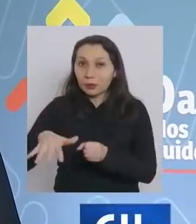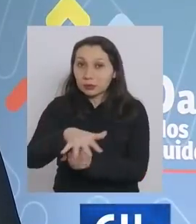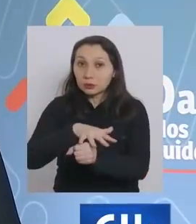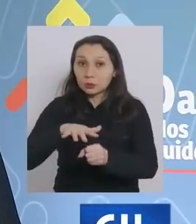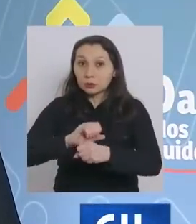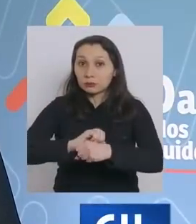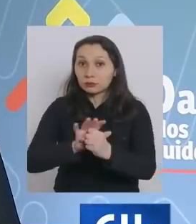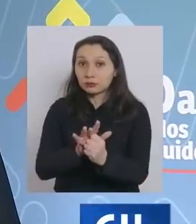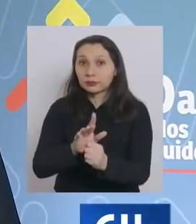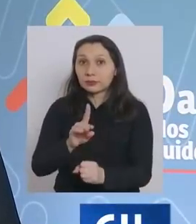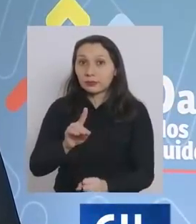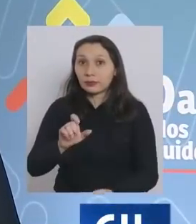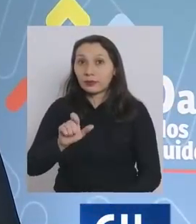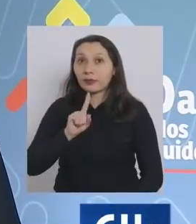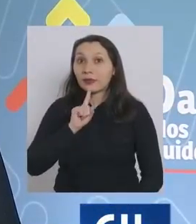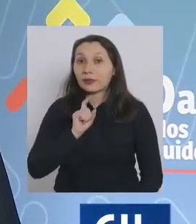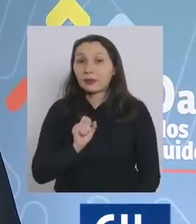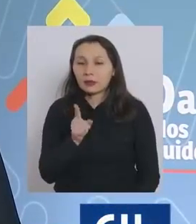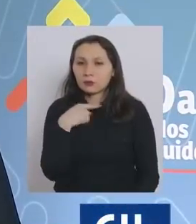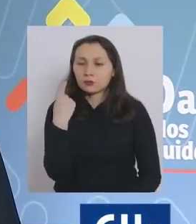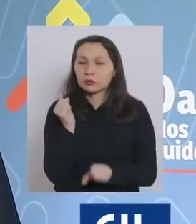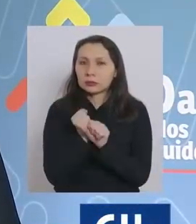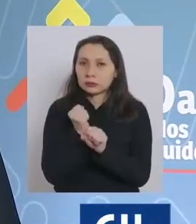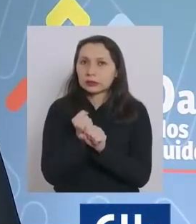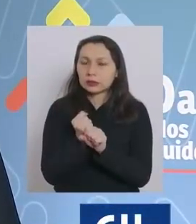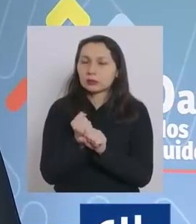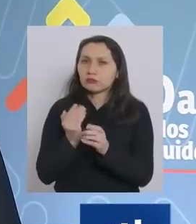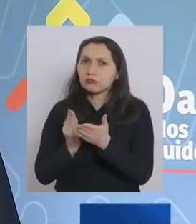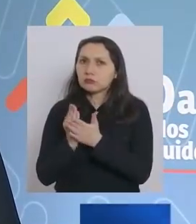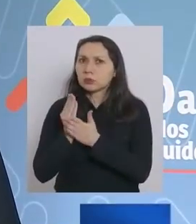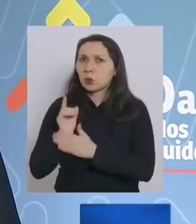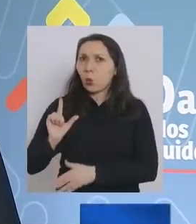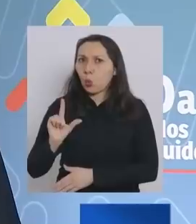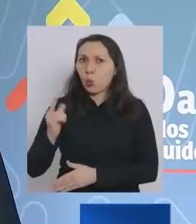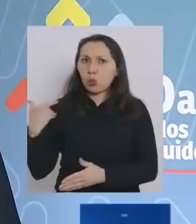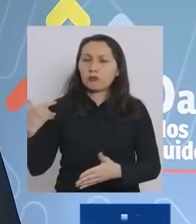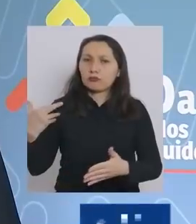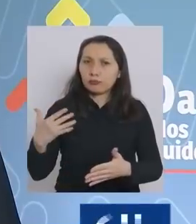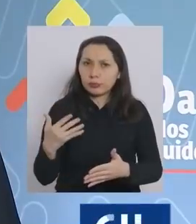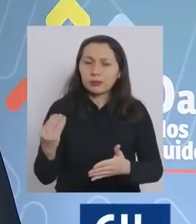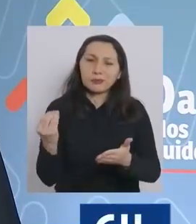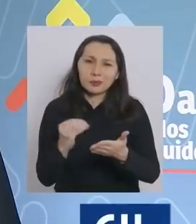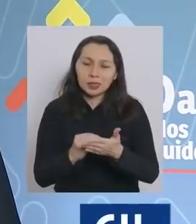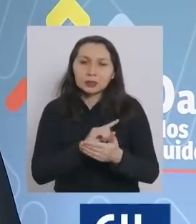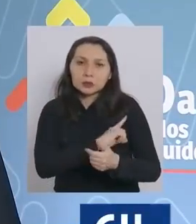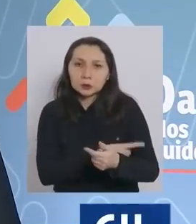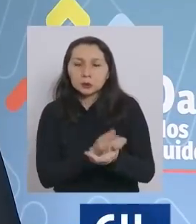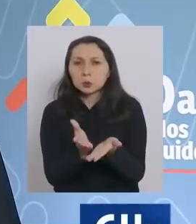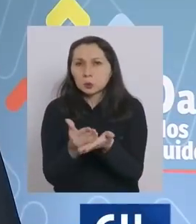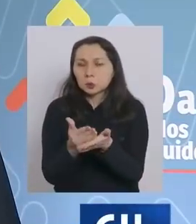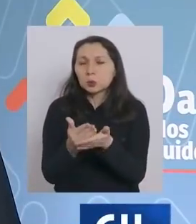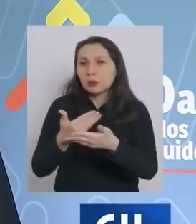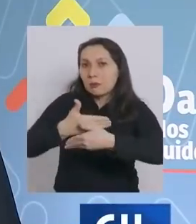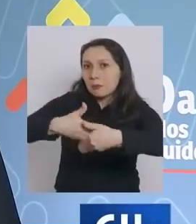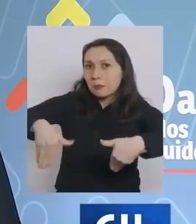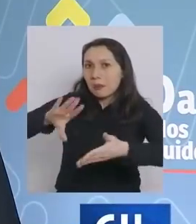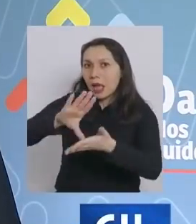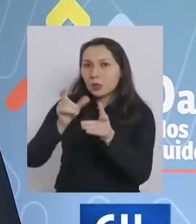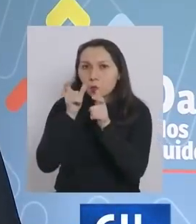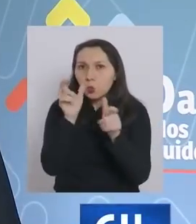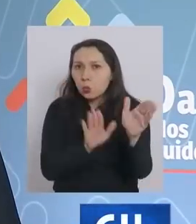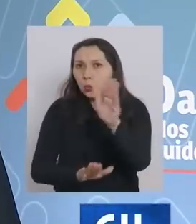situación de la variante delta nosotros hemos venido trabajando desde julio fortaleciendo principalmente la estrategia de fronteras protegidas